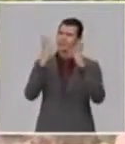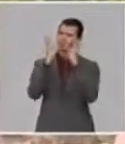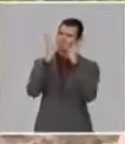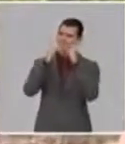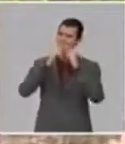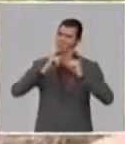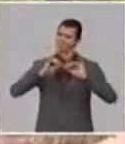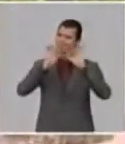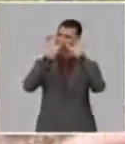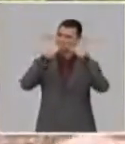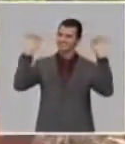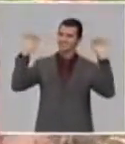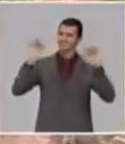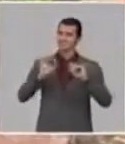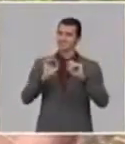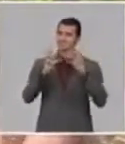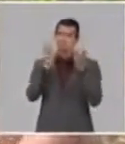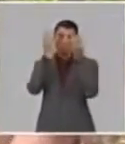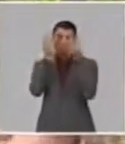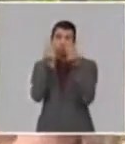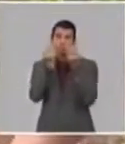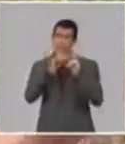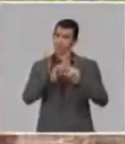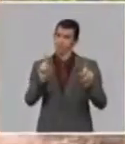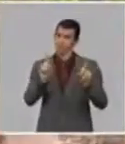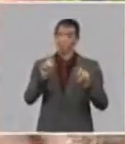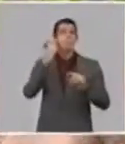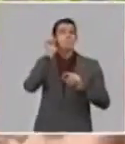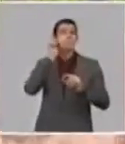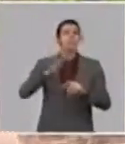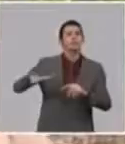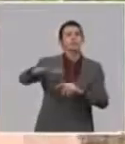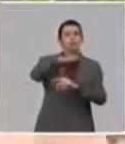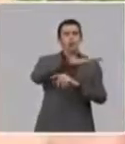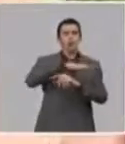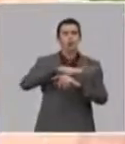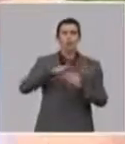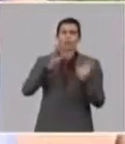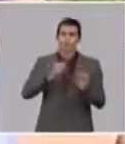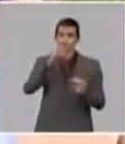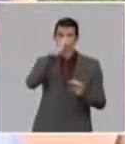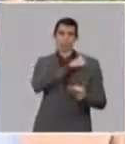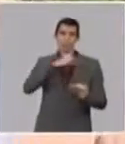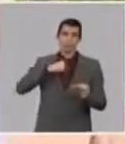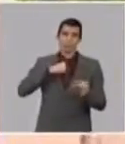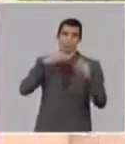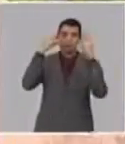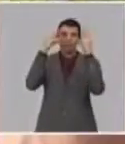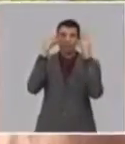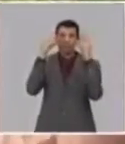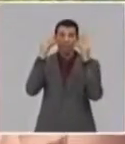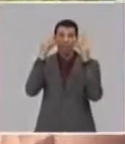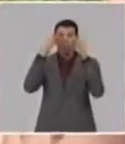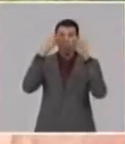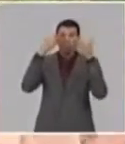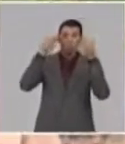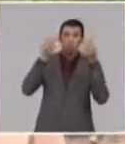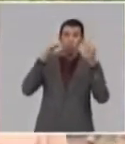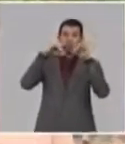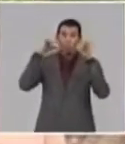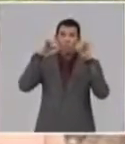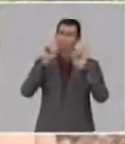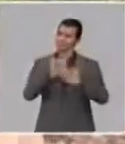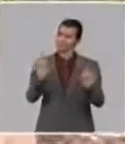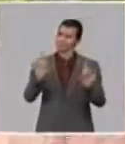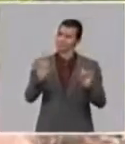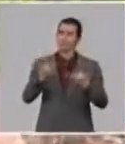cubanas, que hoy trabajan en tanto como esas doctoras, como todas. ¿Ves? Qué mejor que pintarse esos ojos